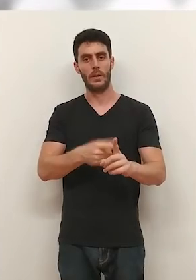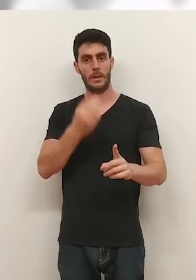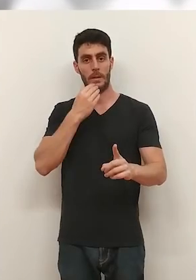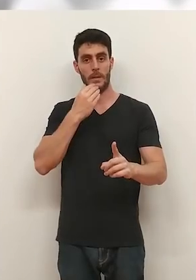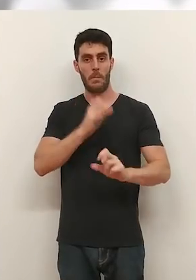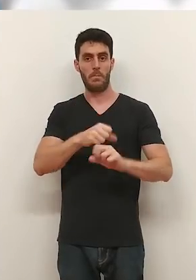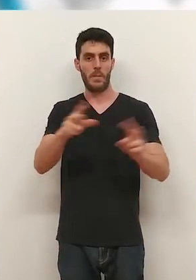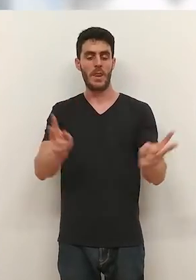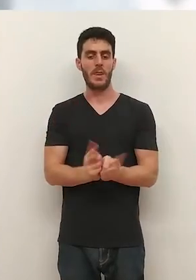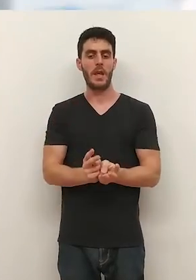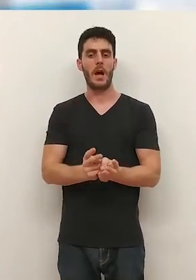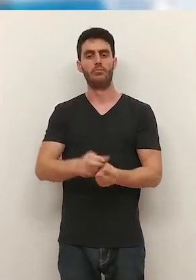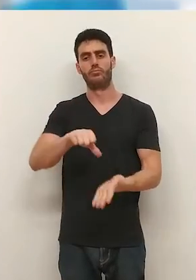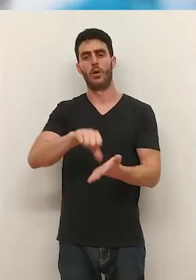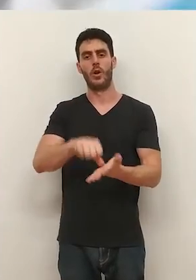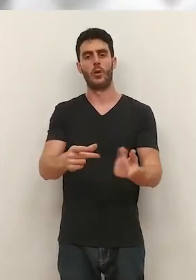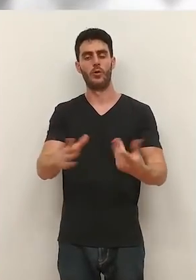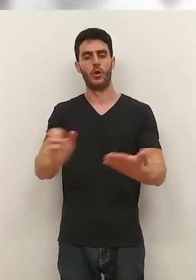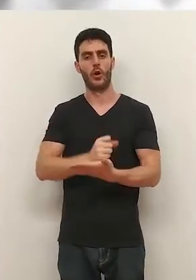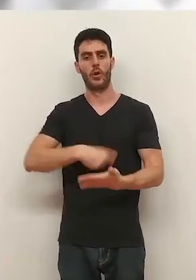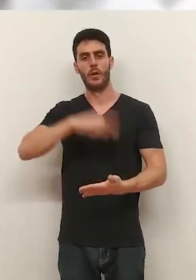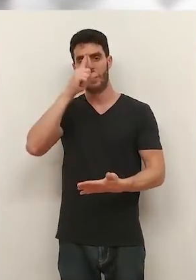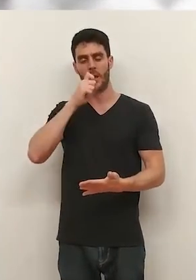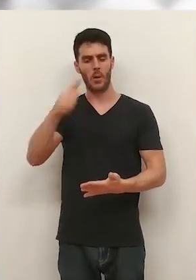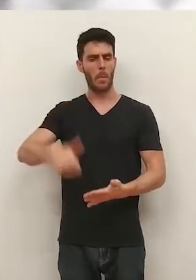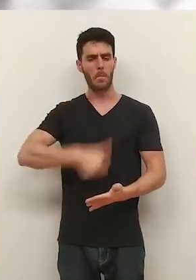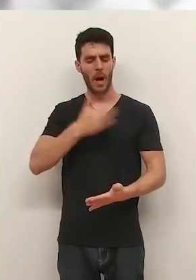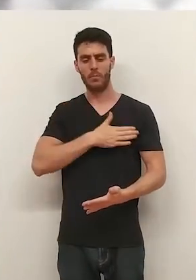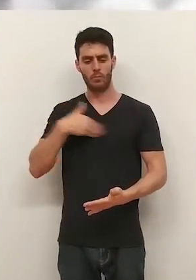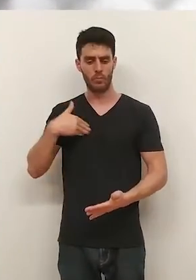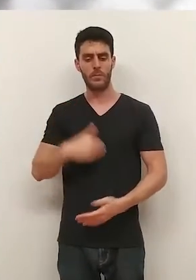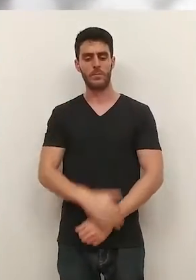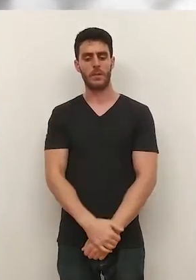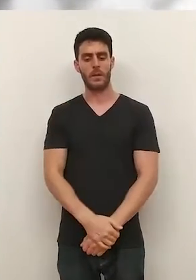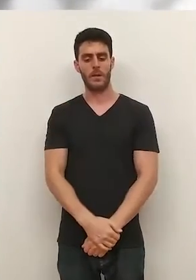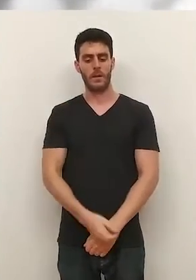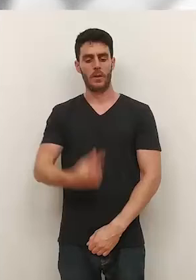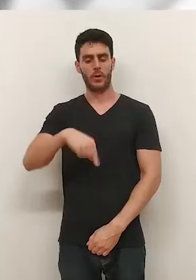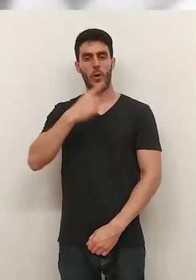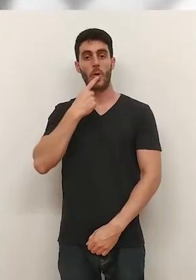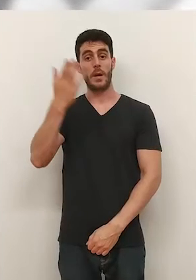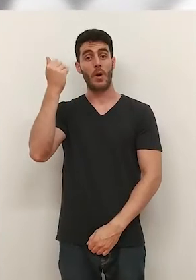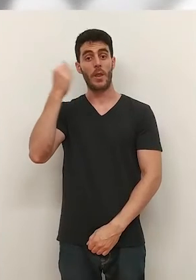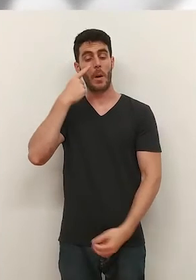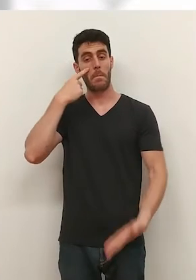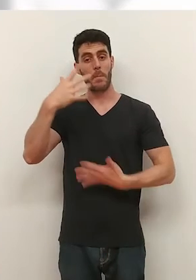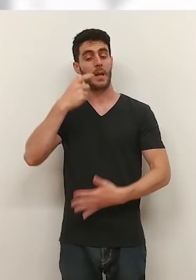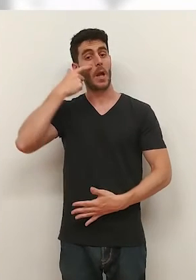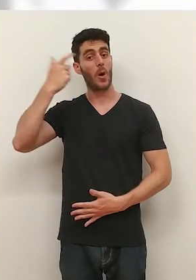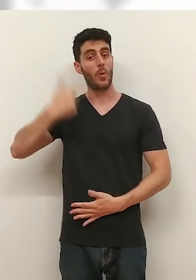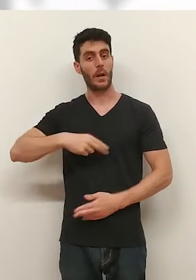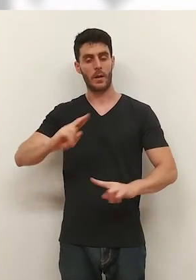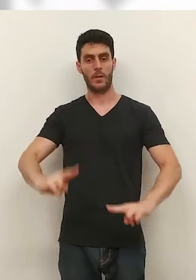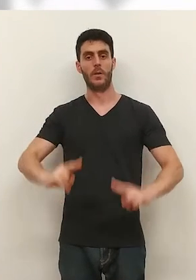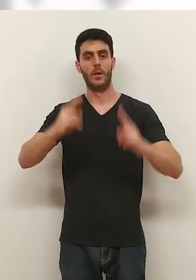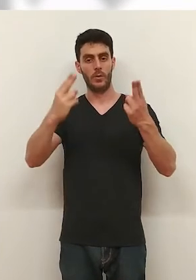en el conjunto de las piscinas municipales. Este año se espera superar esa cifra. Y nos vamos a despedir